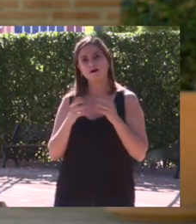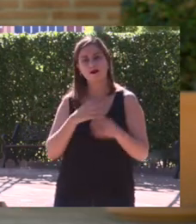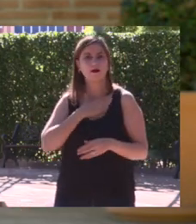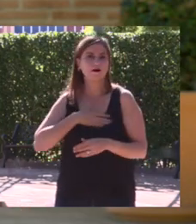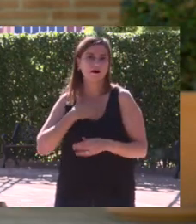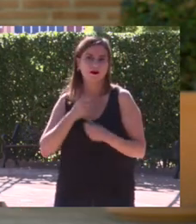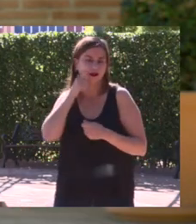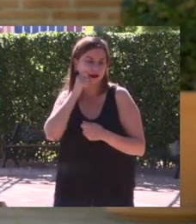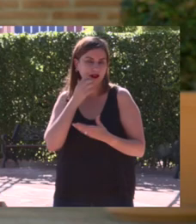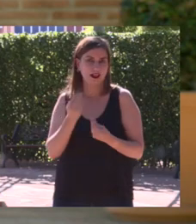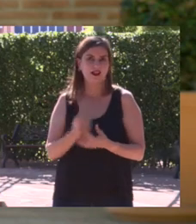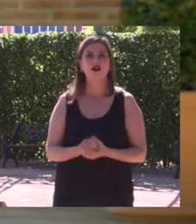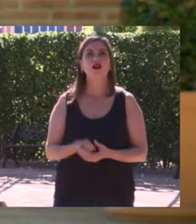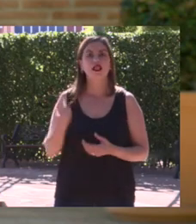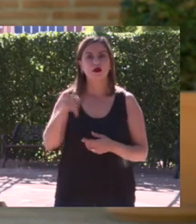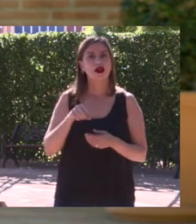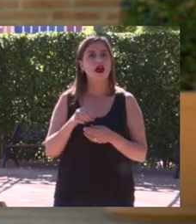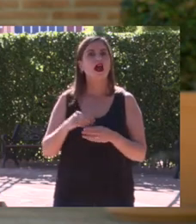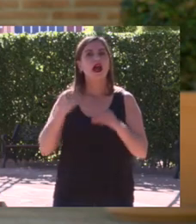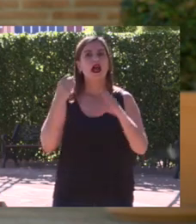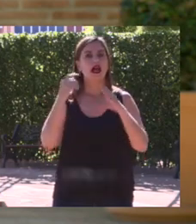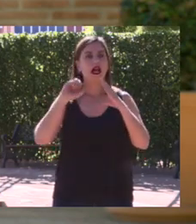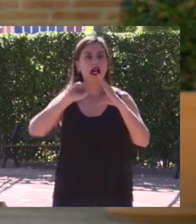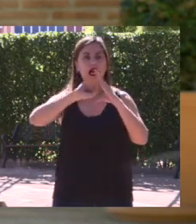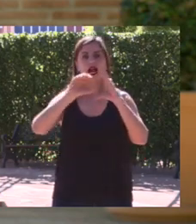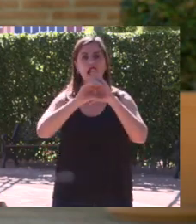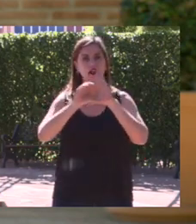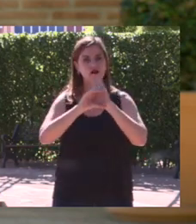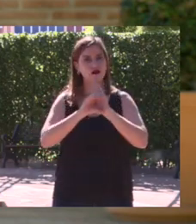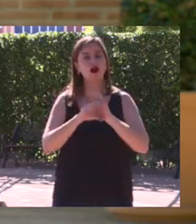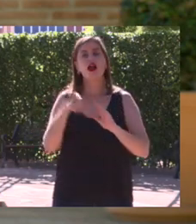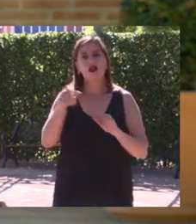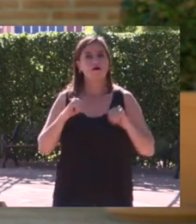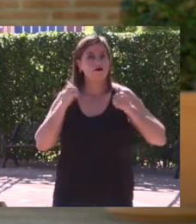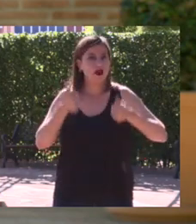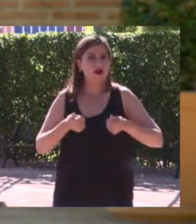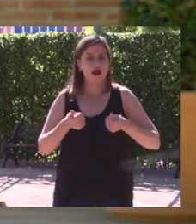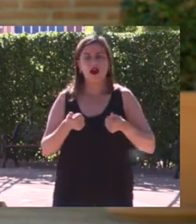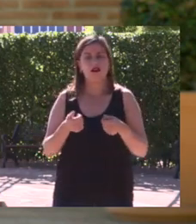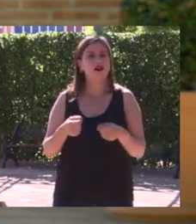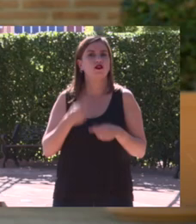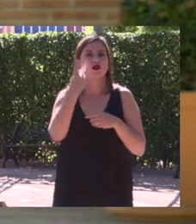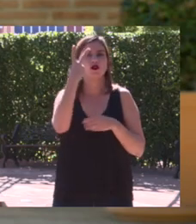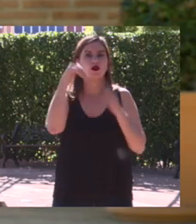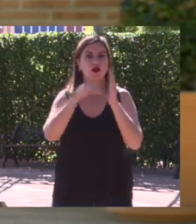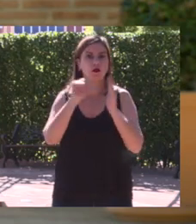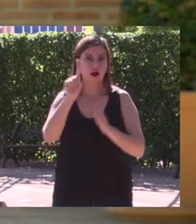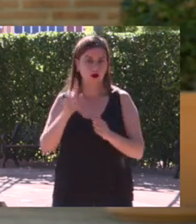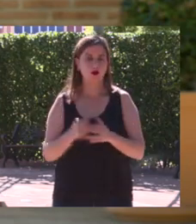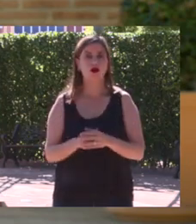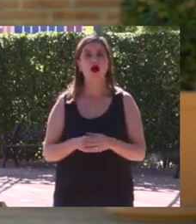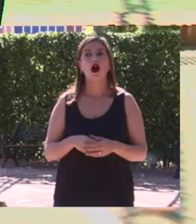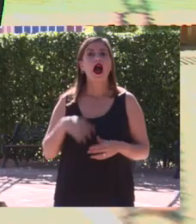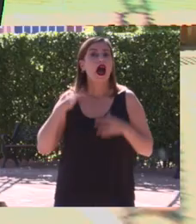Sur, donde lleva a cabo labores de producción y gestión de invitados desde septiembre de 2001. Pero además, su trayectoria